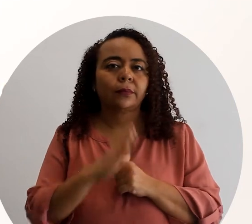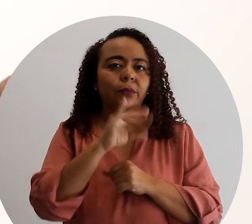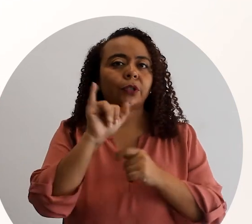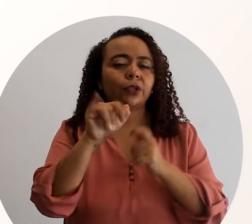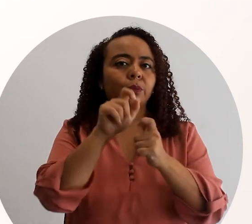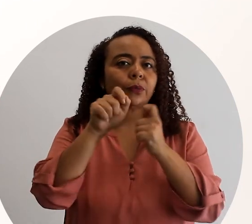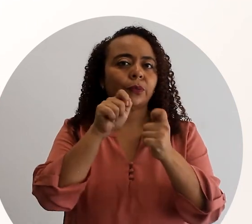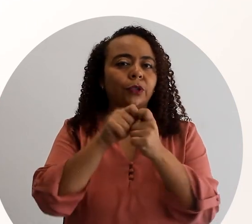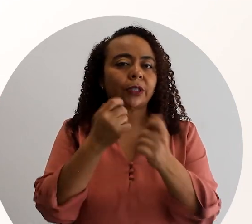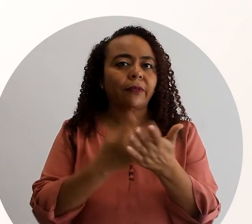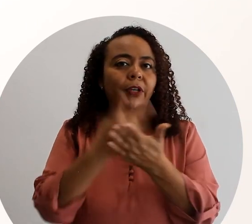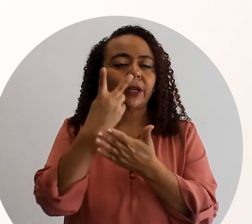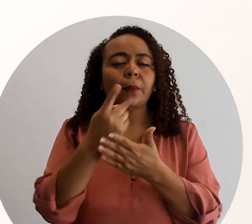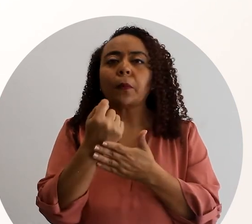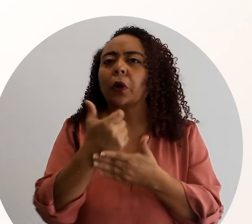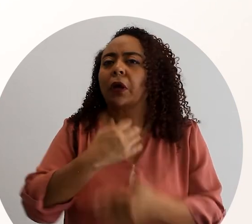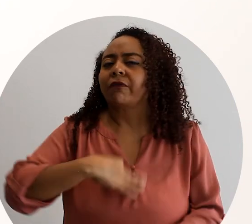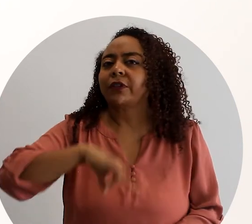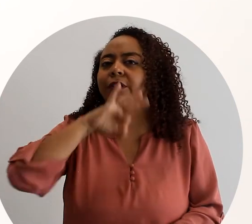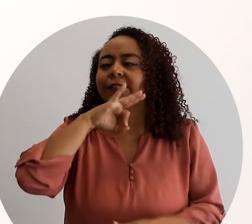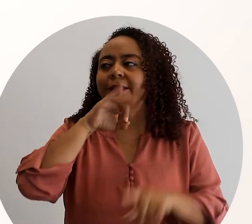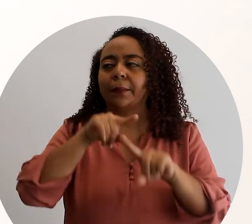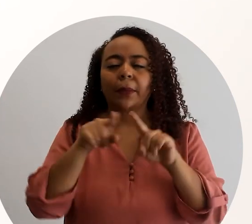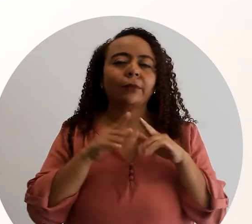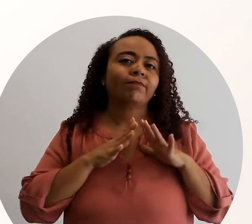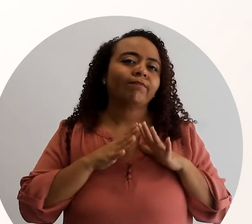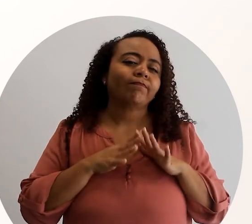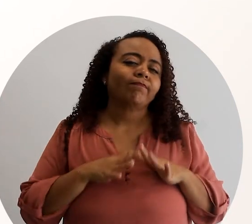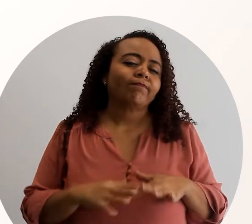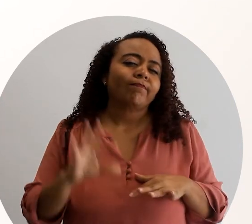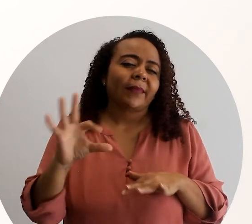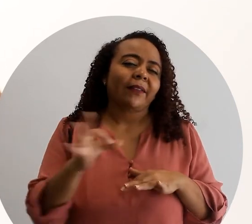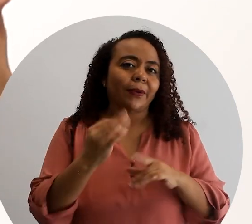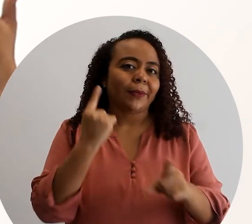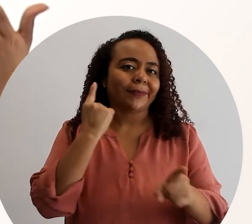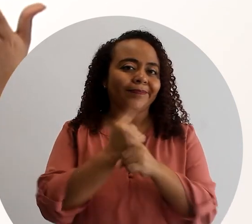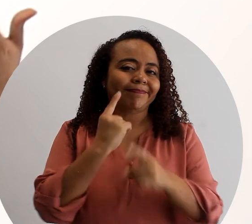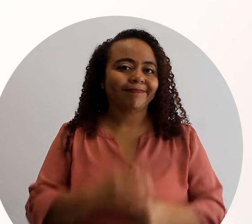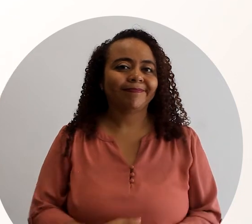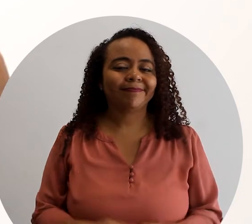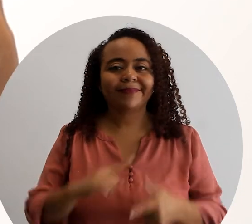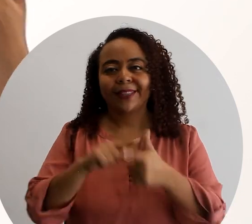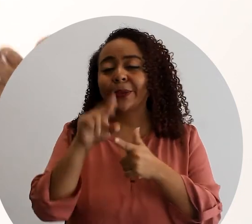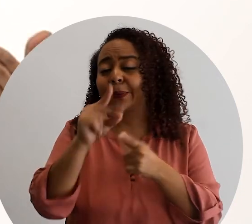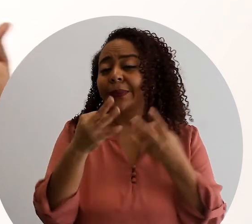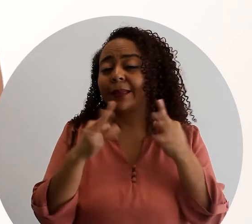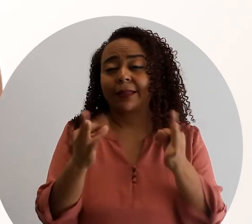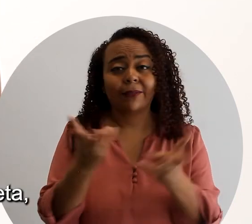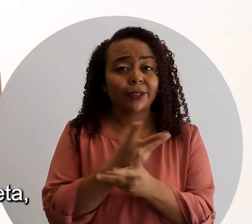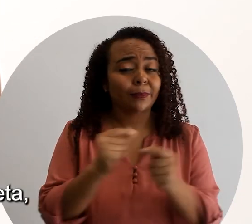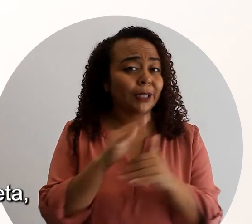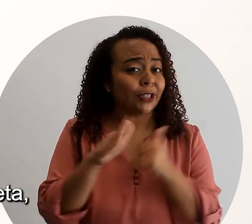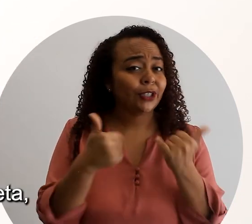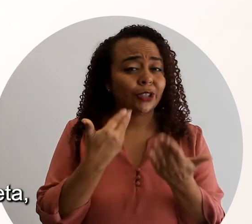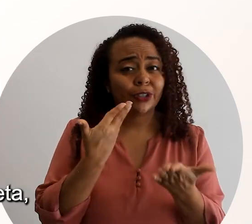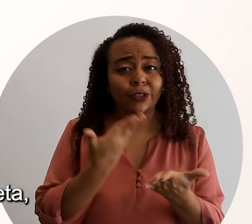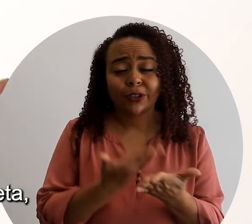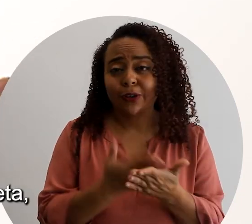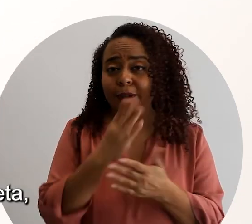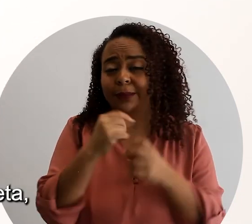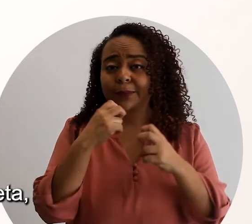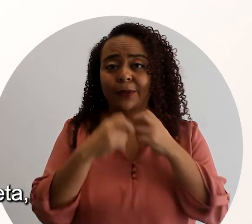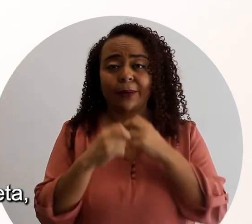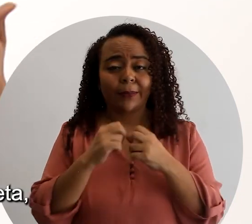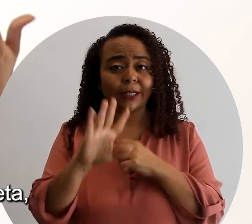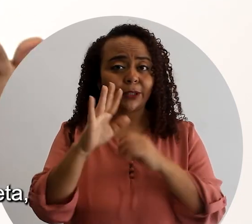y los dolores. Las mejores propuestas de valor se centran en pocas frustraciones, pero las alivian de manera excepcional. Así que no